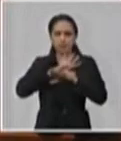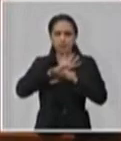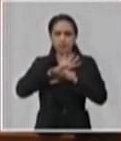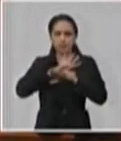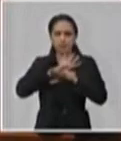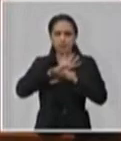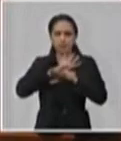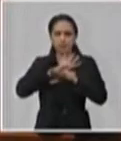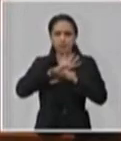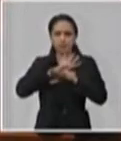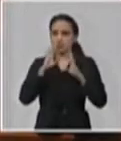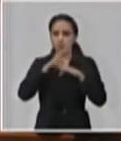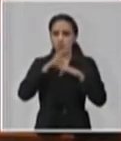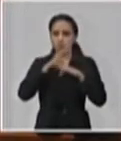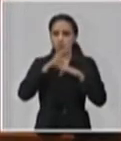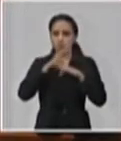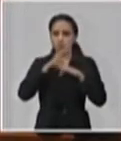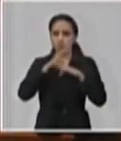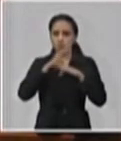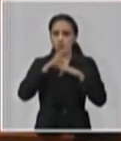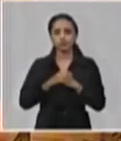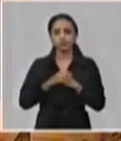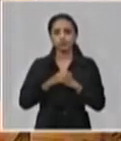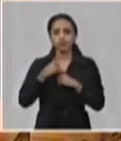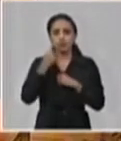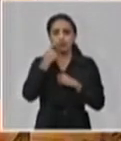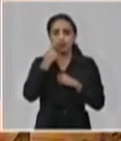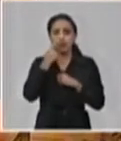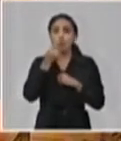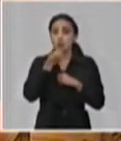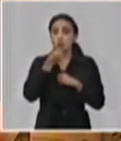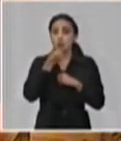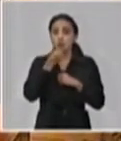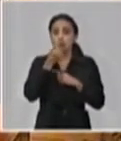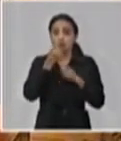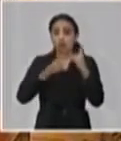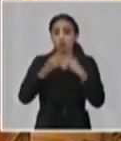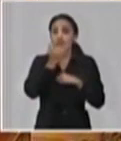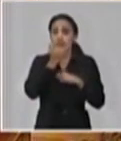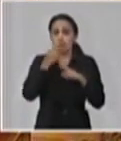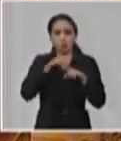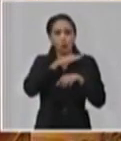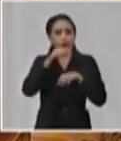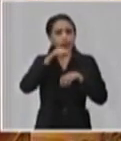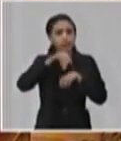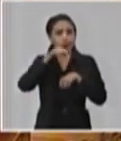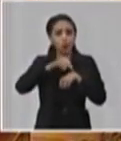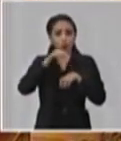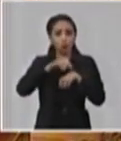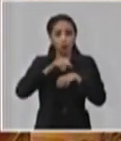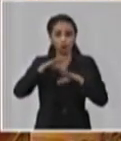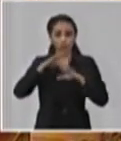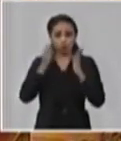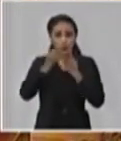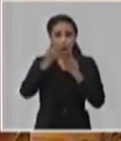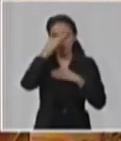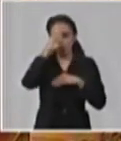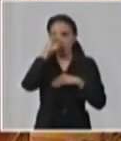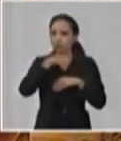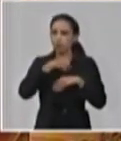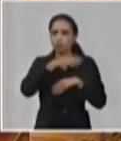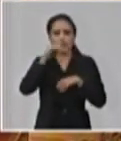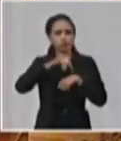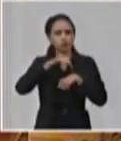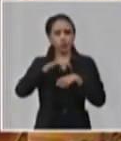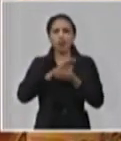tenemos puede tener un nivel de riesgo, pero hasta ahora, con todo lo que hemos hecho, lo largo y ancho del país, no tenemos hasta